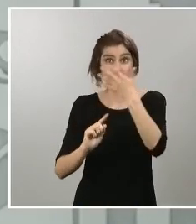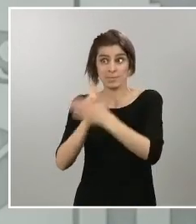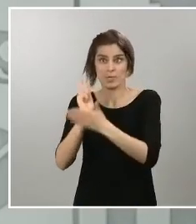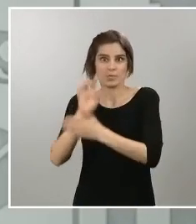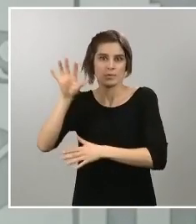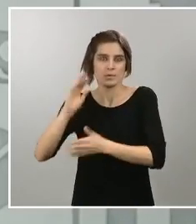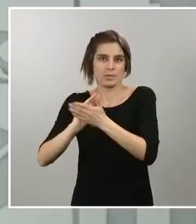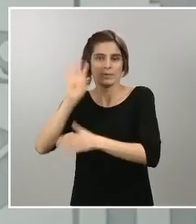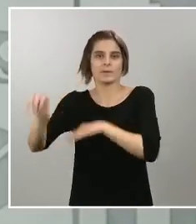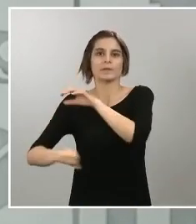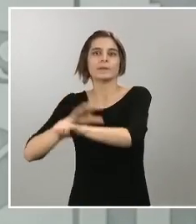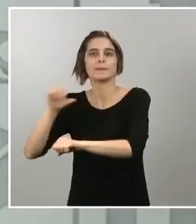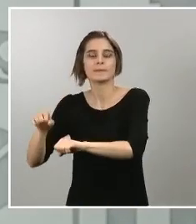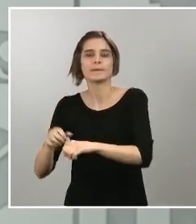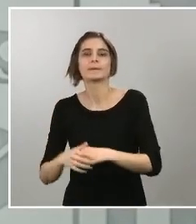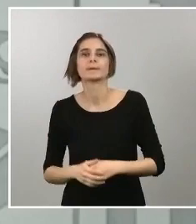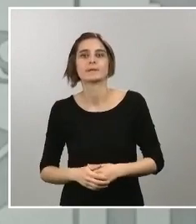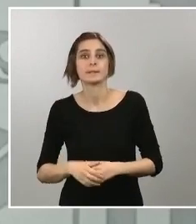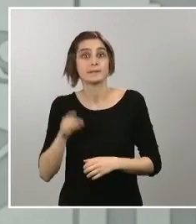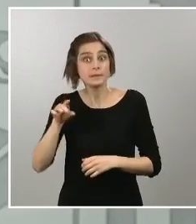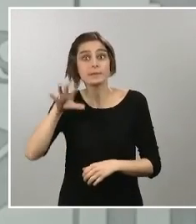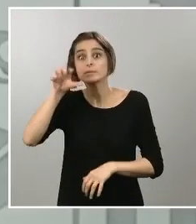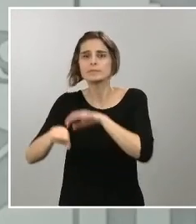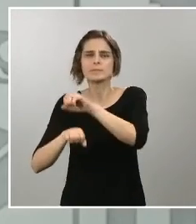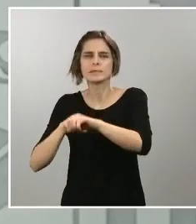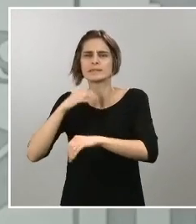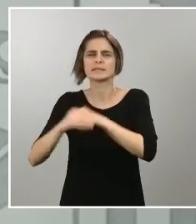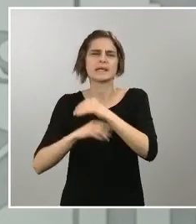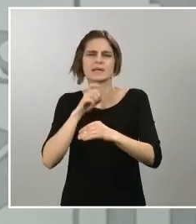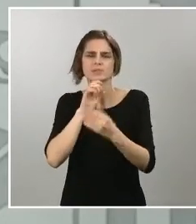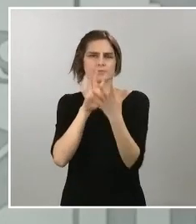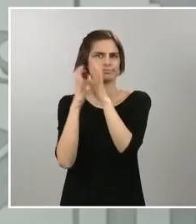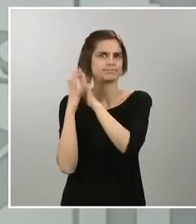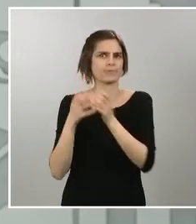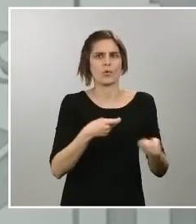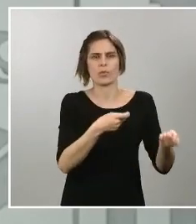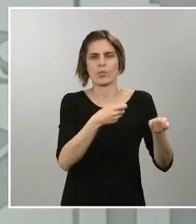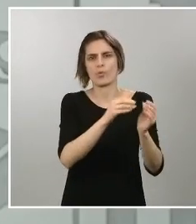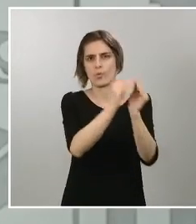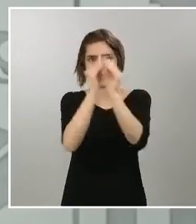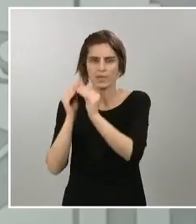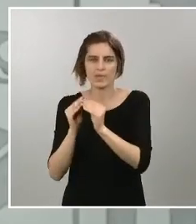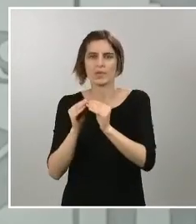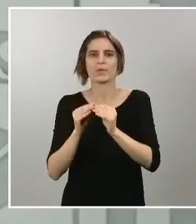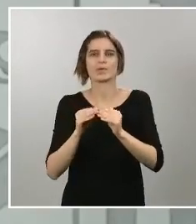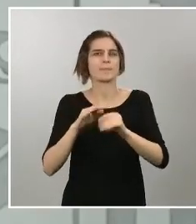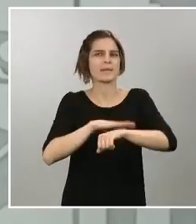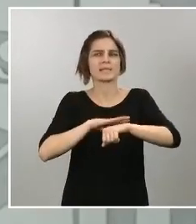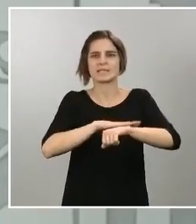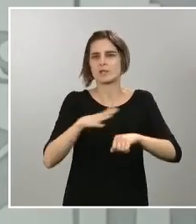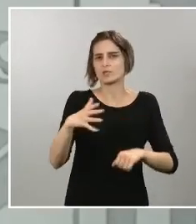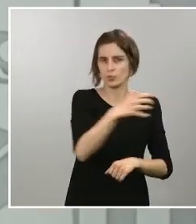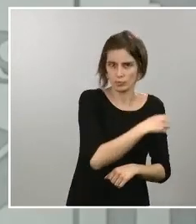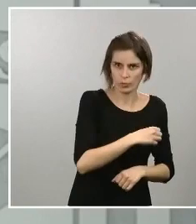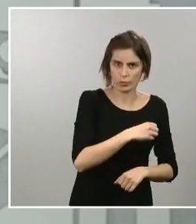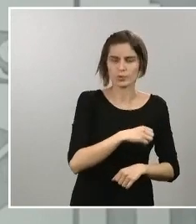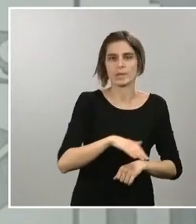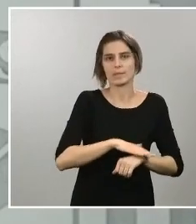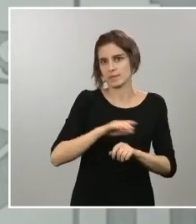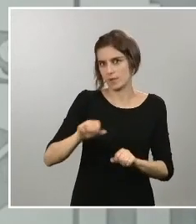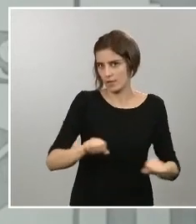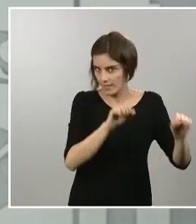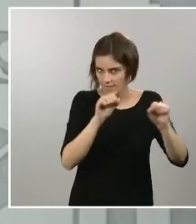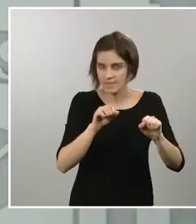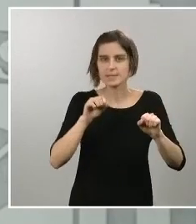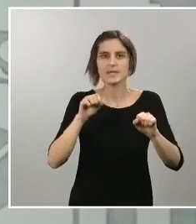con todos los ministerios, desde el Ministerio de Defensa, todas las autoridades diplomáticas que trabajan en todos los países del